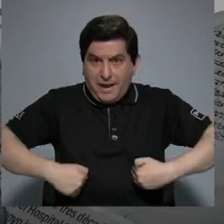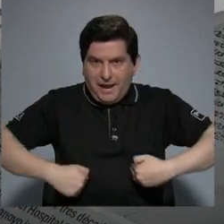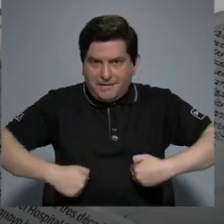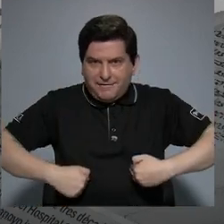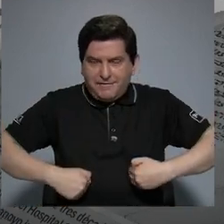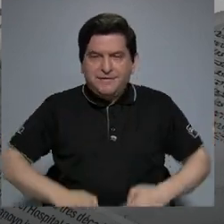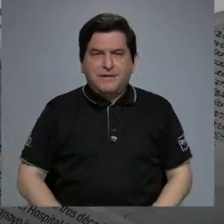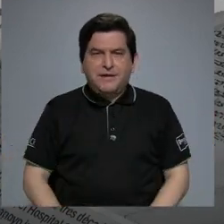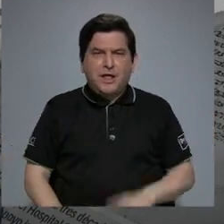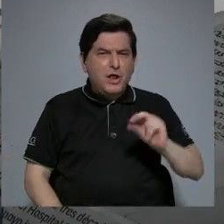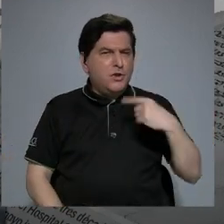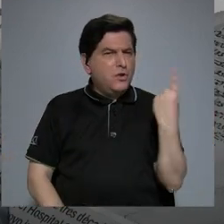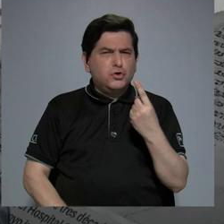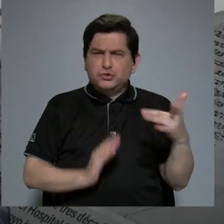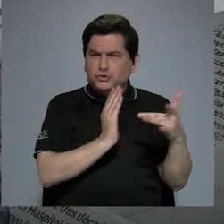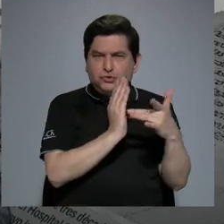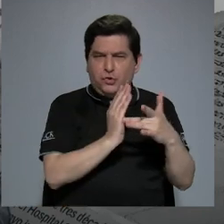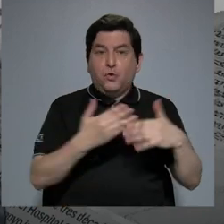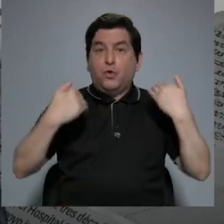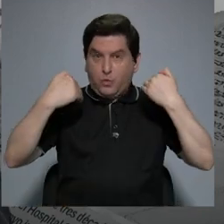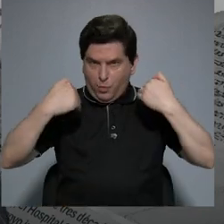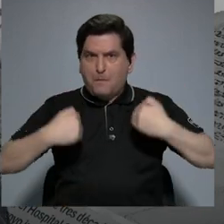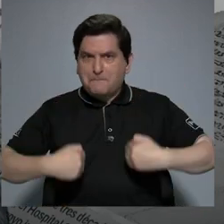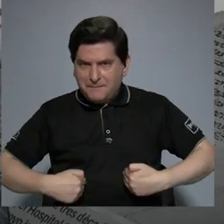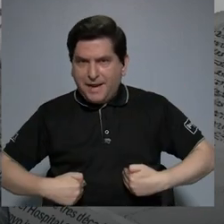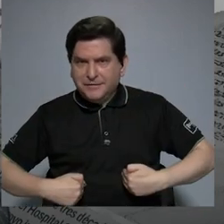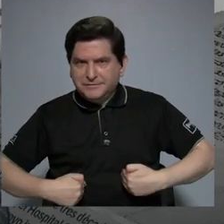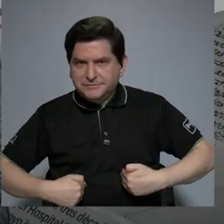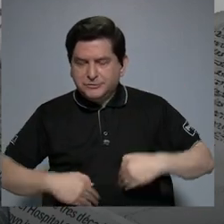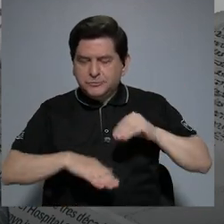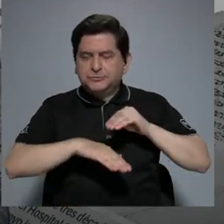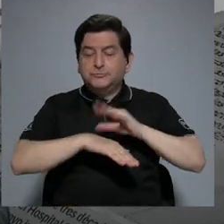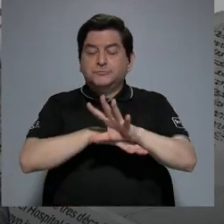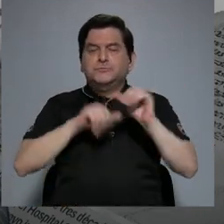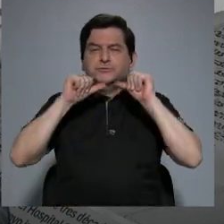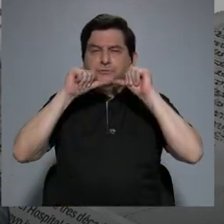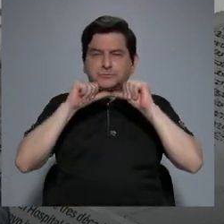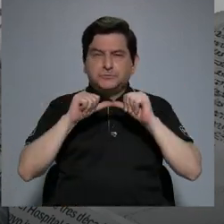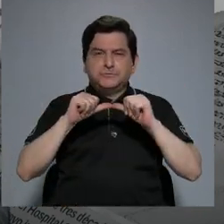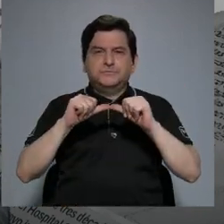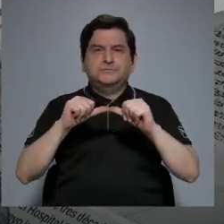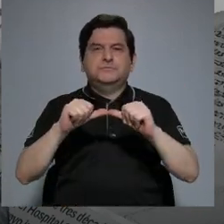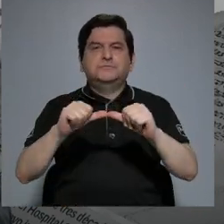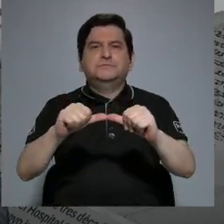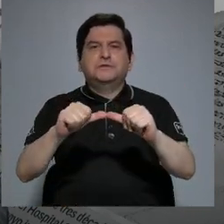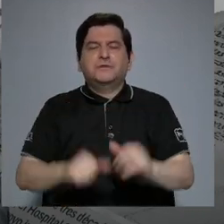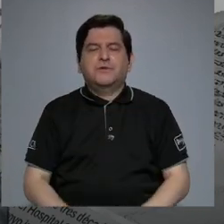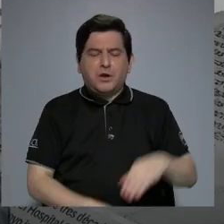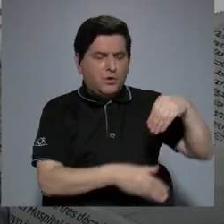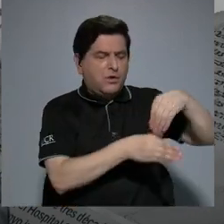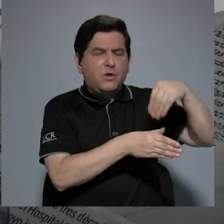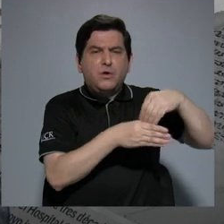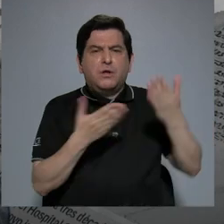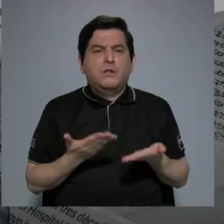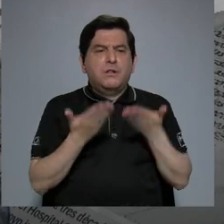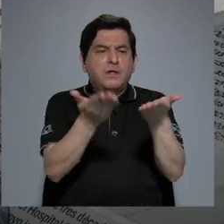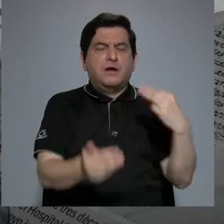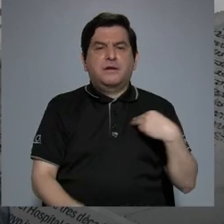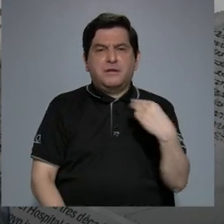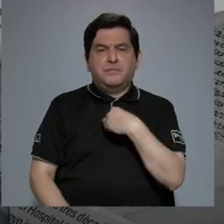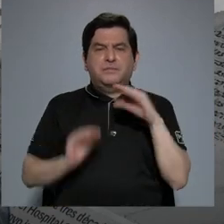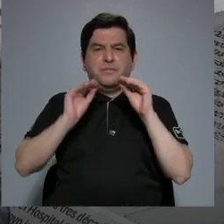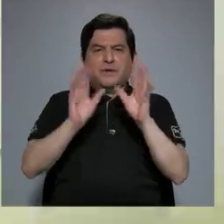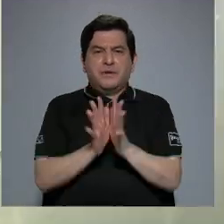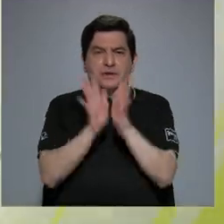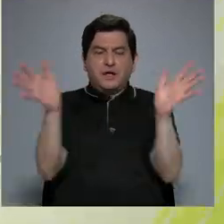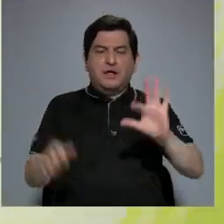parte más que tecnológica, la parte humana, ha incidido en que sigamos aportando al Ministerio de Educación